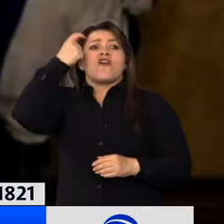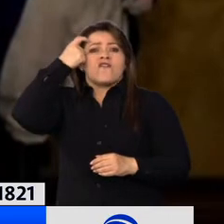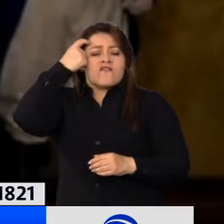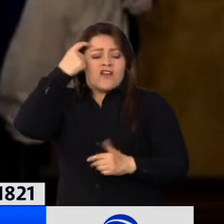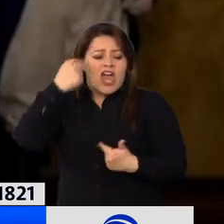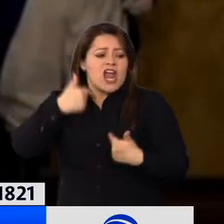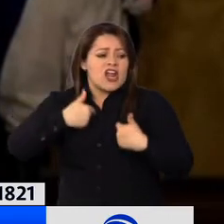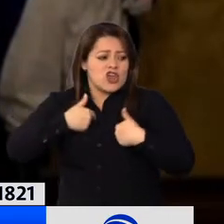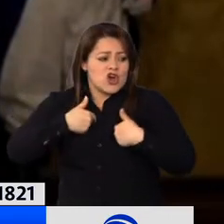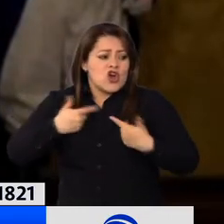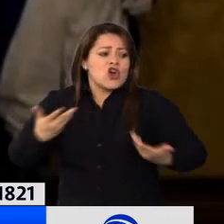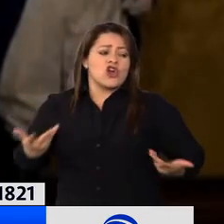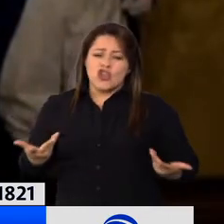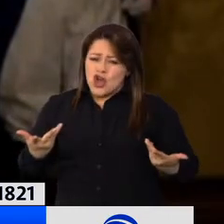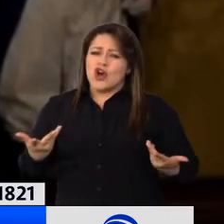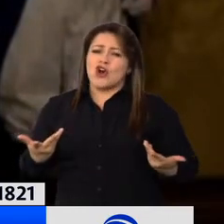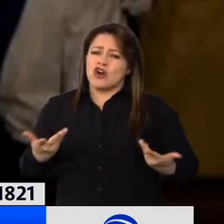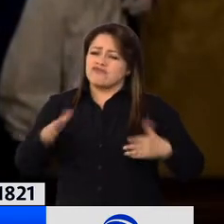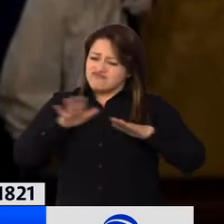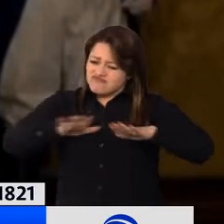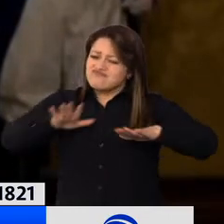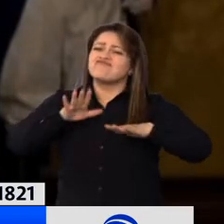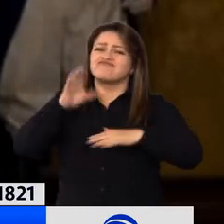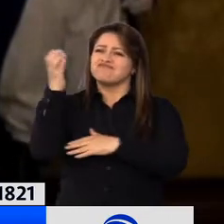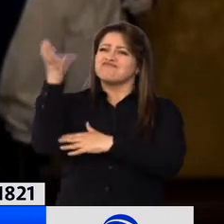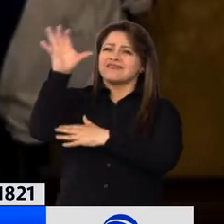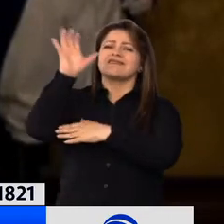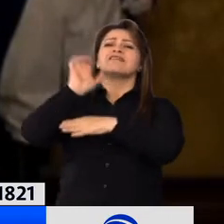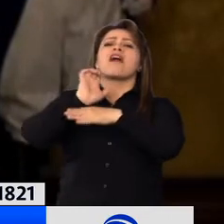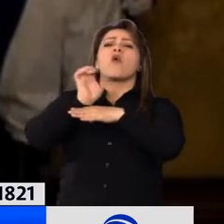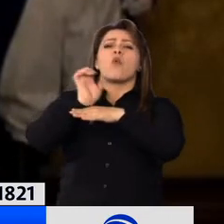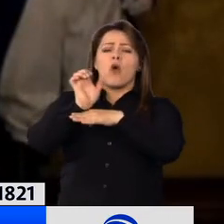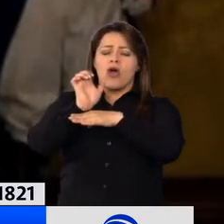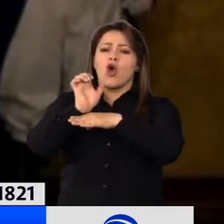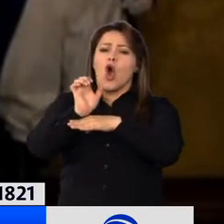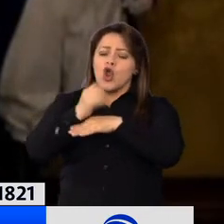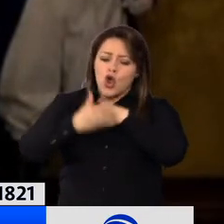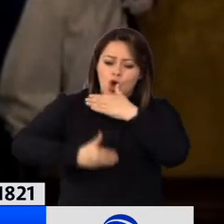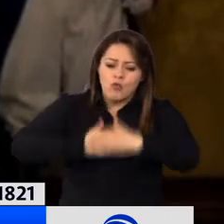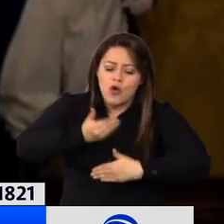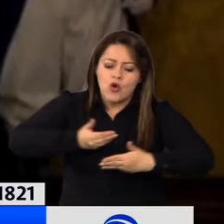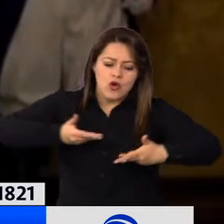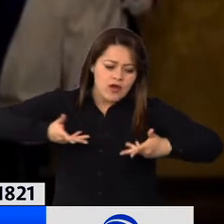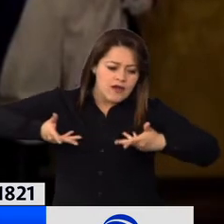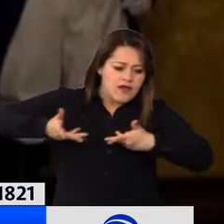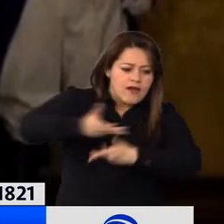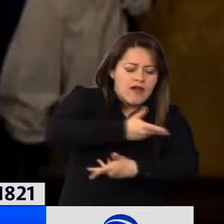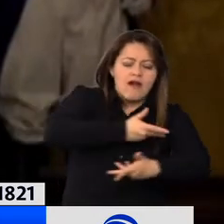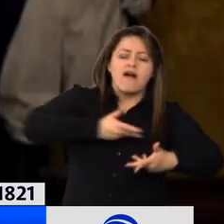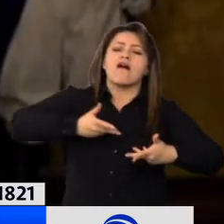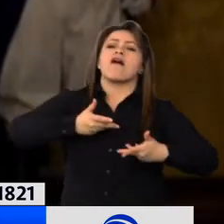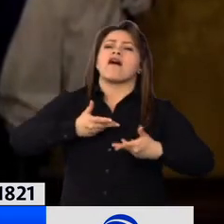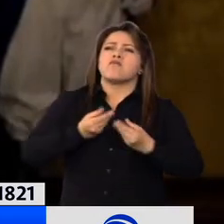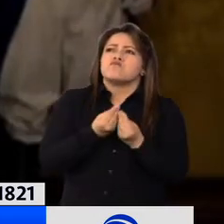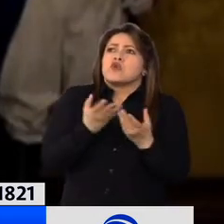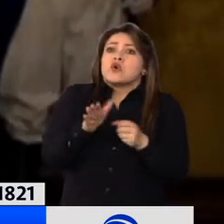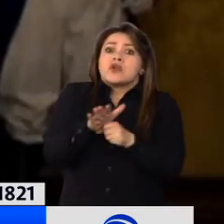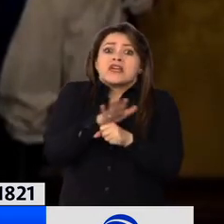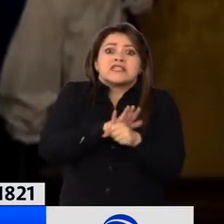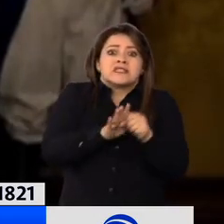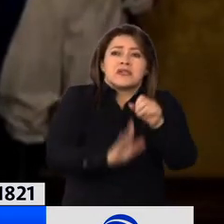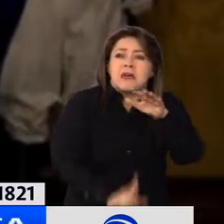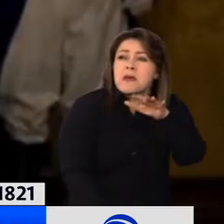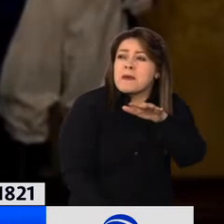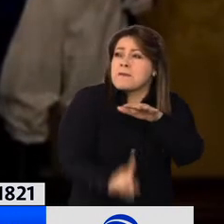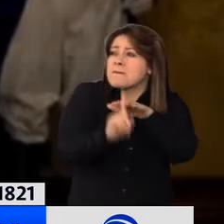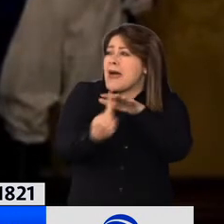presidir se ha propuesto revertir en profundidad la nefasta herencia que tanto